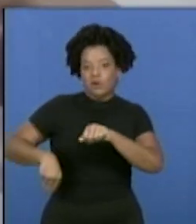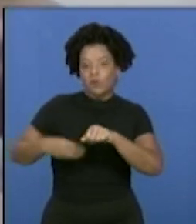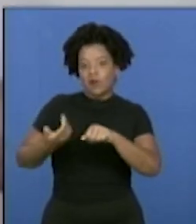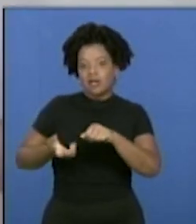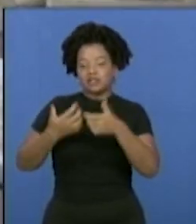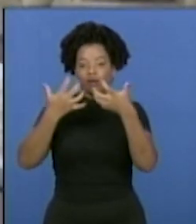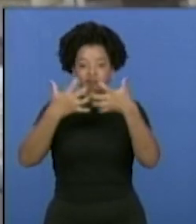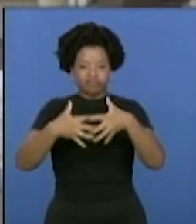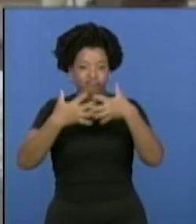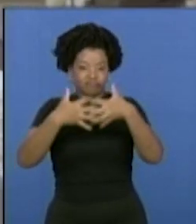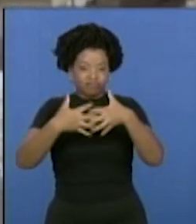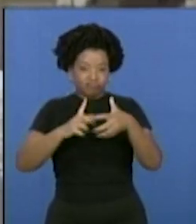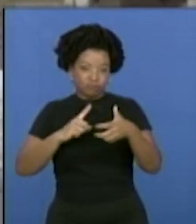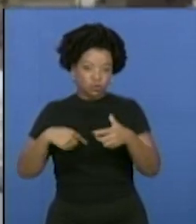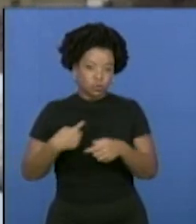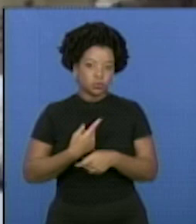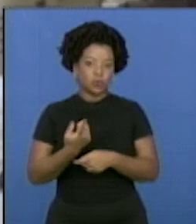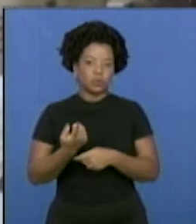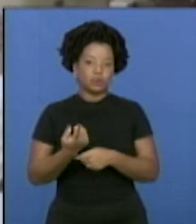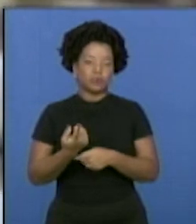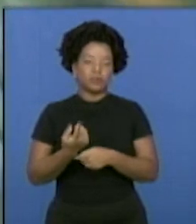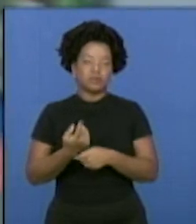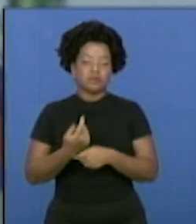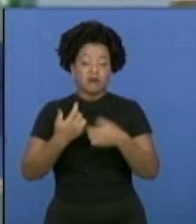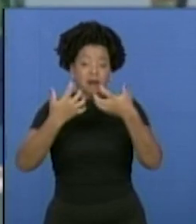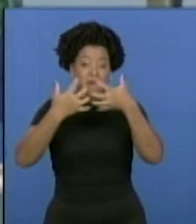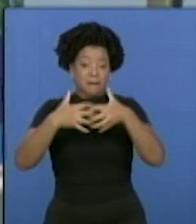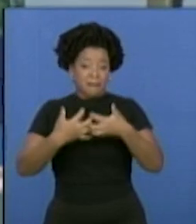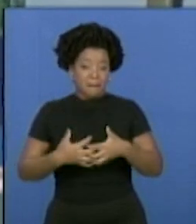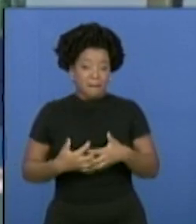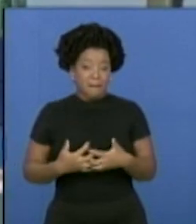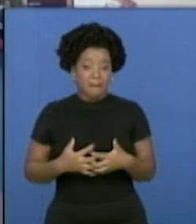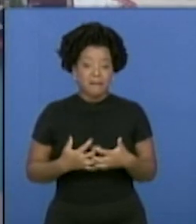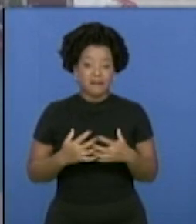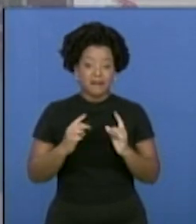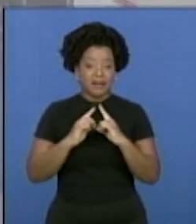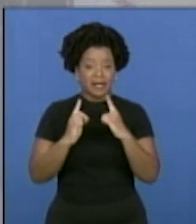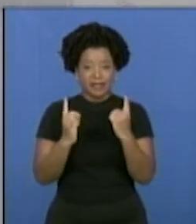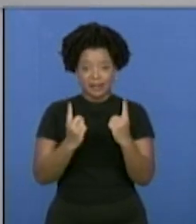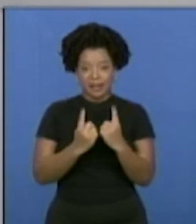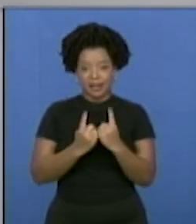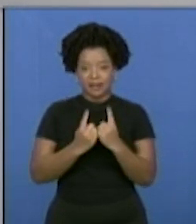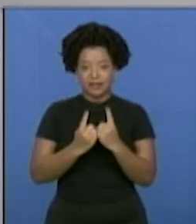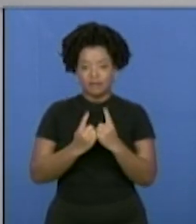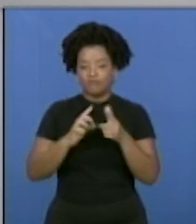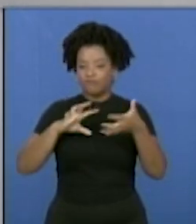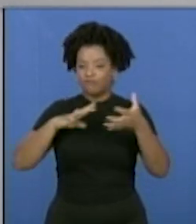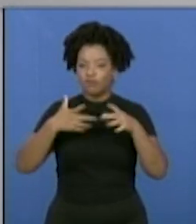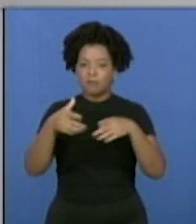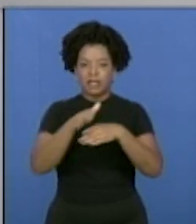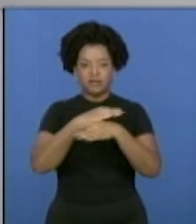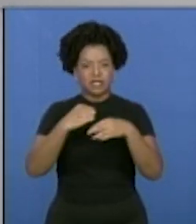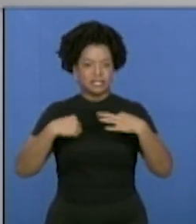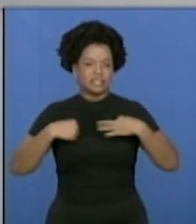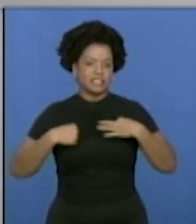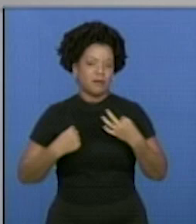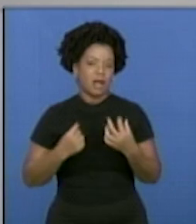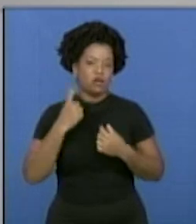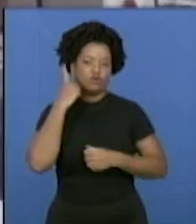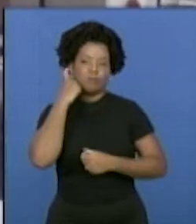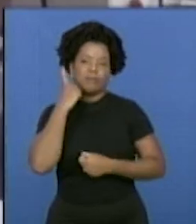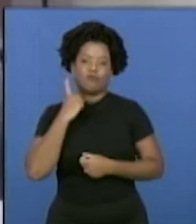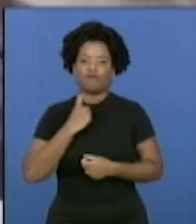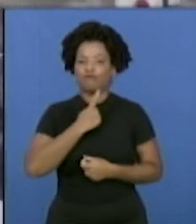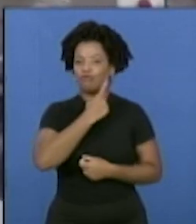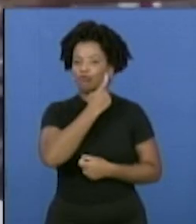producciones de nuestra industria, no solamente en las que tenemos en la cartera de oportunidades, sino en las 15 ramas de los productos que tiene la